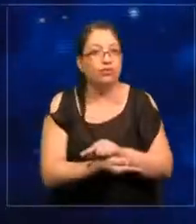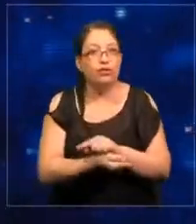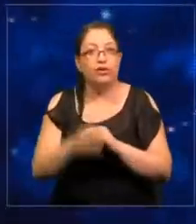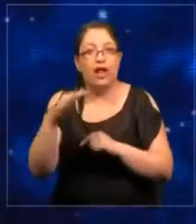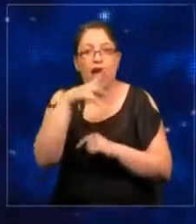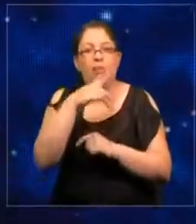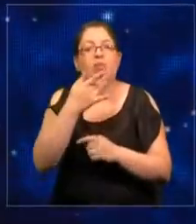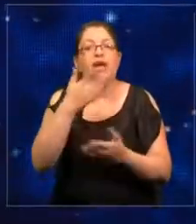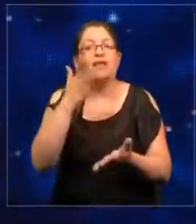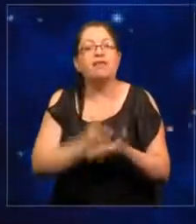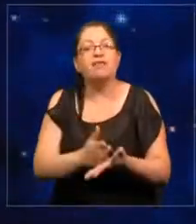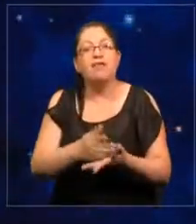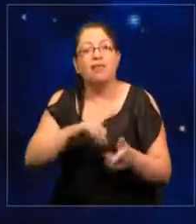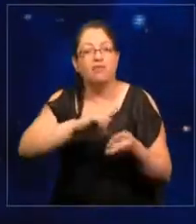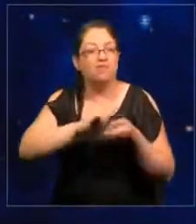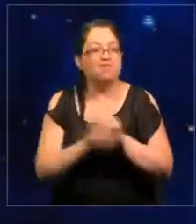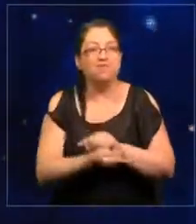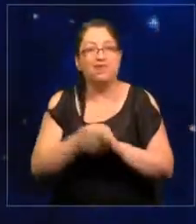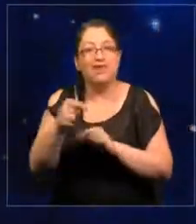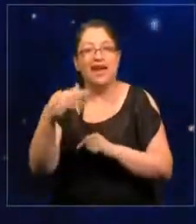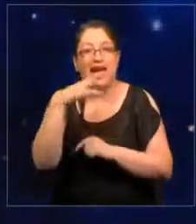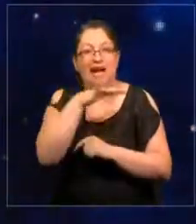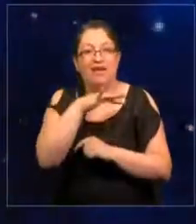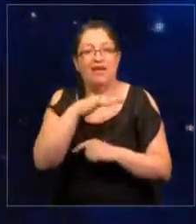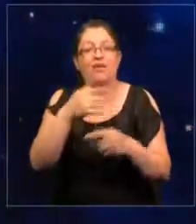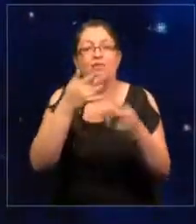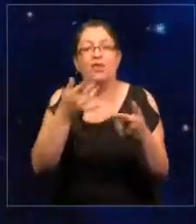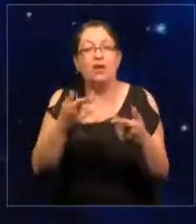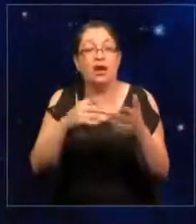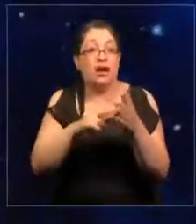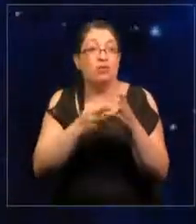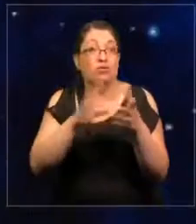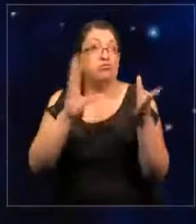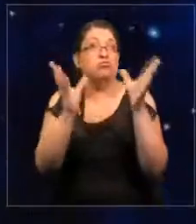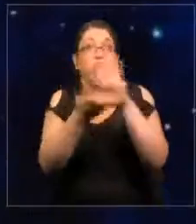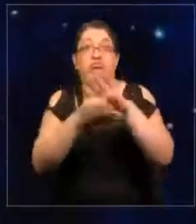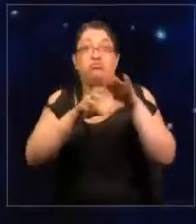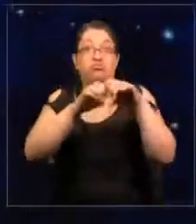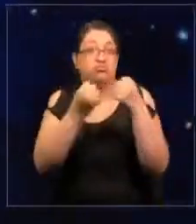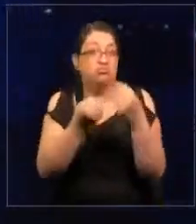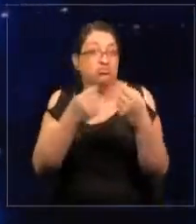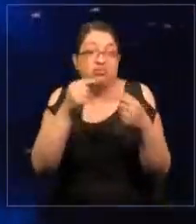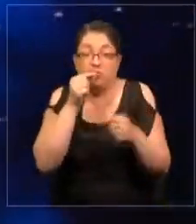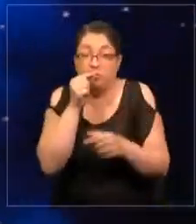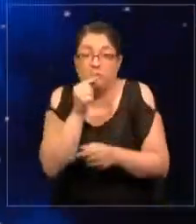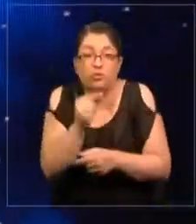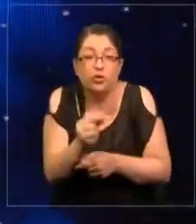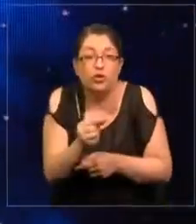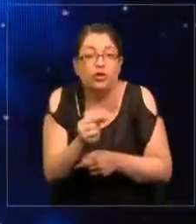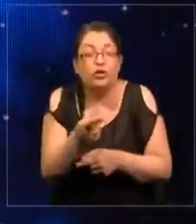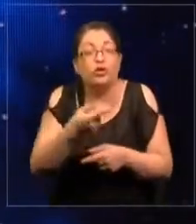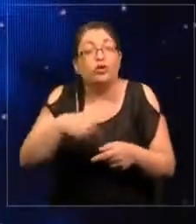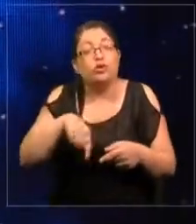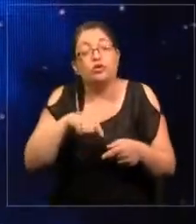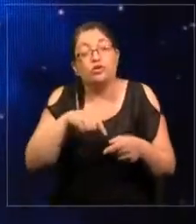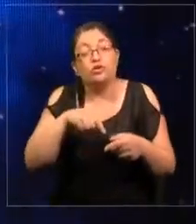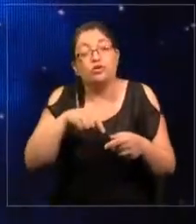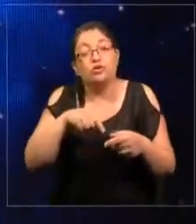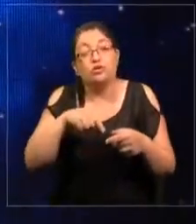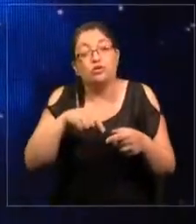que tener esa revolución, porque el cambio climático está acá. Y yo realmente